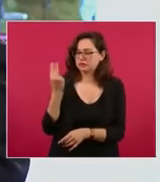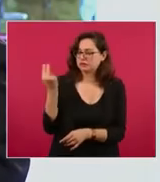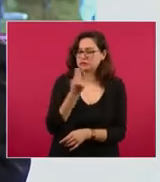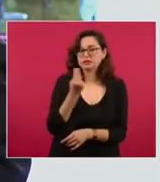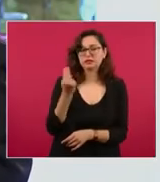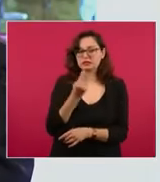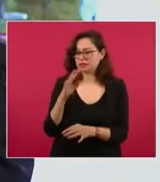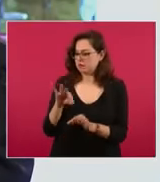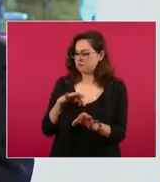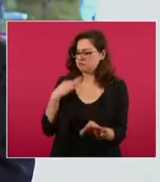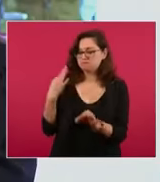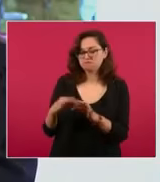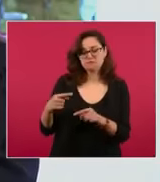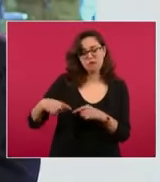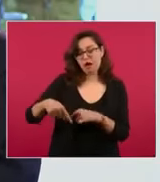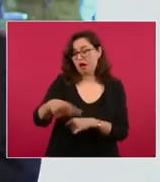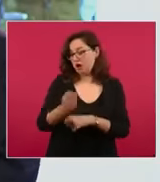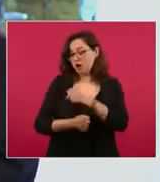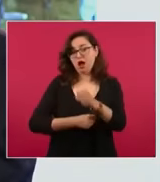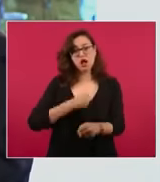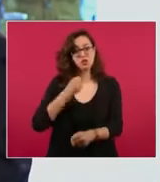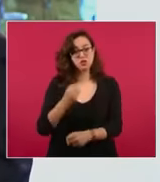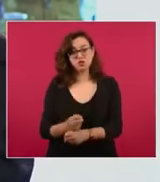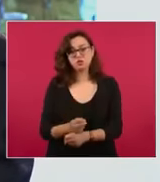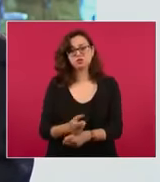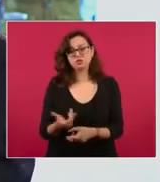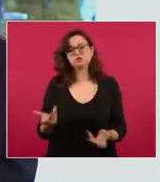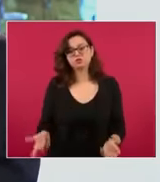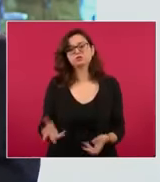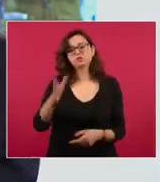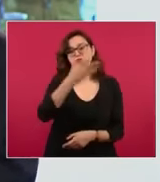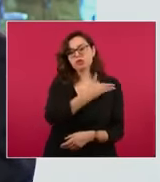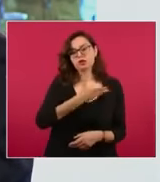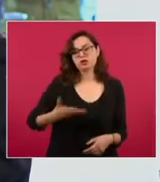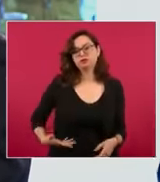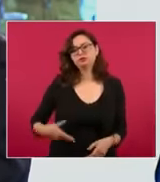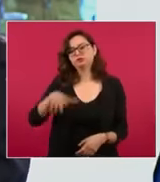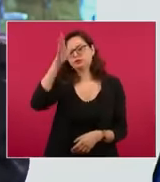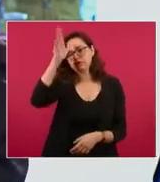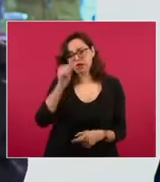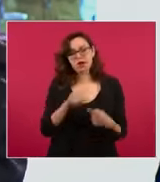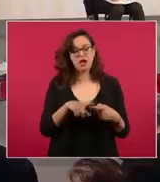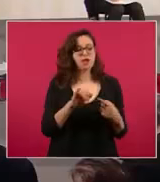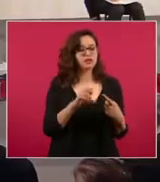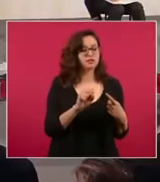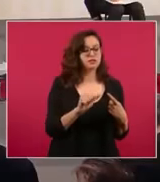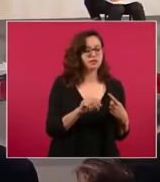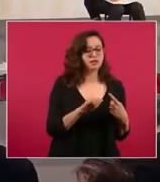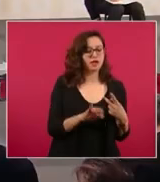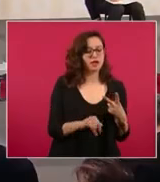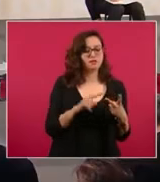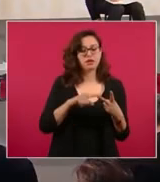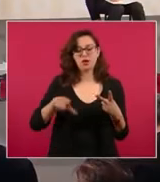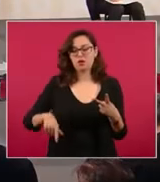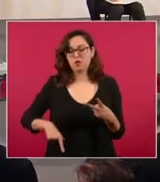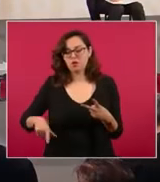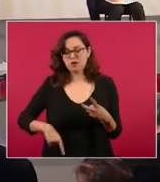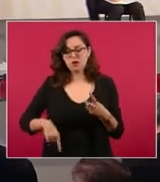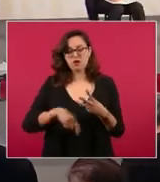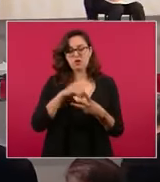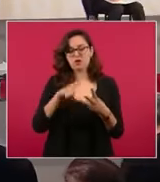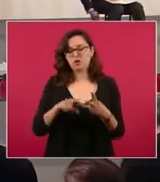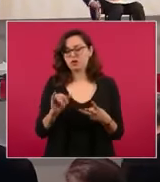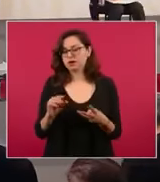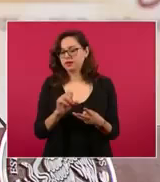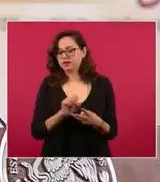tienen que estar listas para este año. Fueron acuerdos internos, tanto con Insabi, con el gobierno del estado y desde luego con el